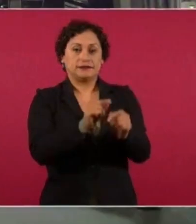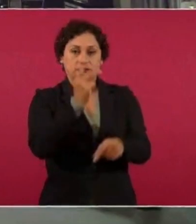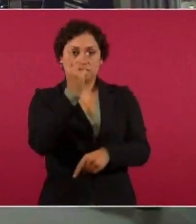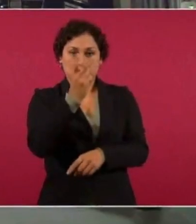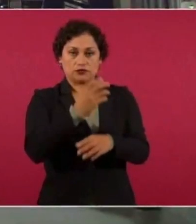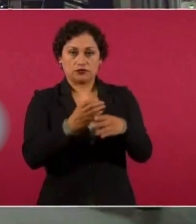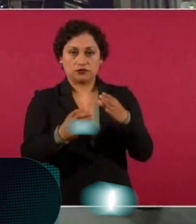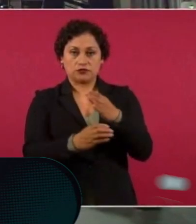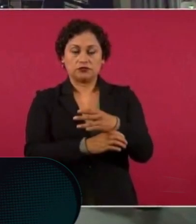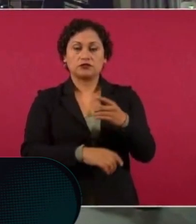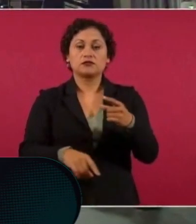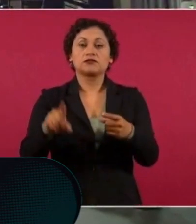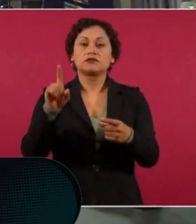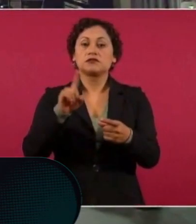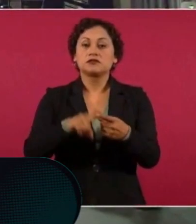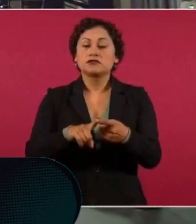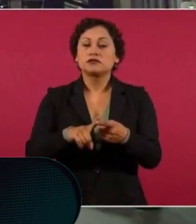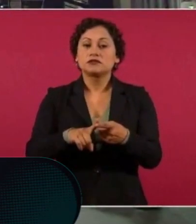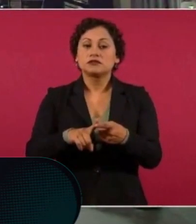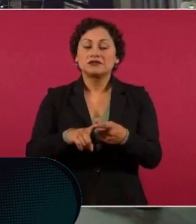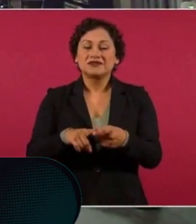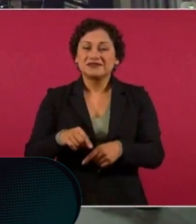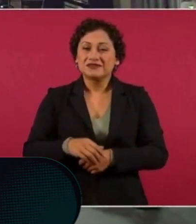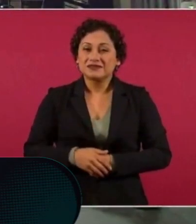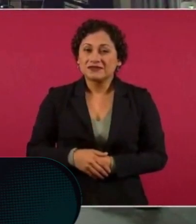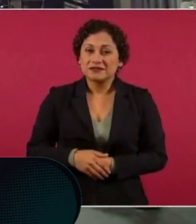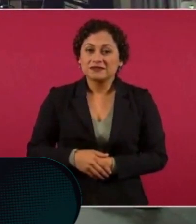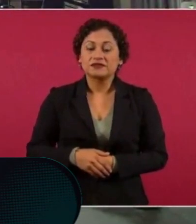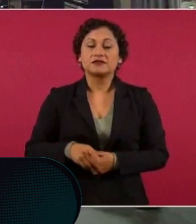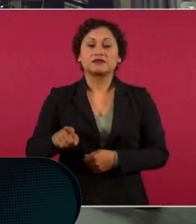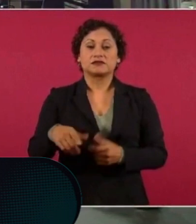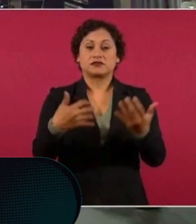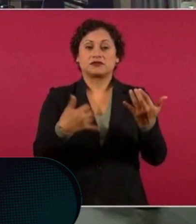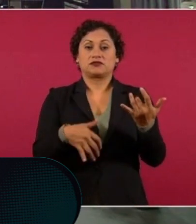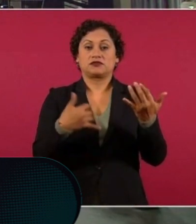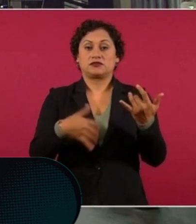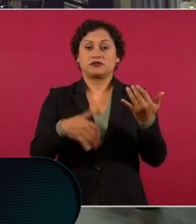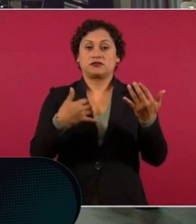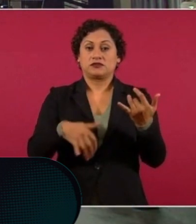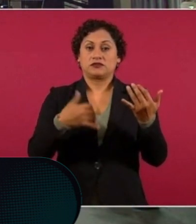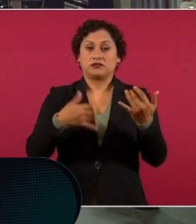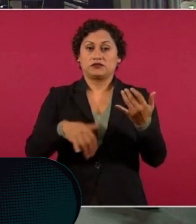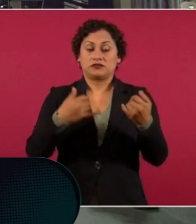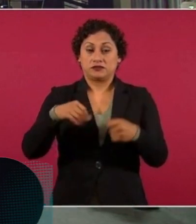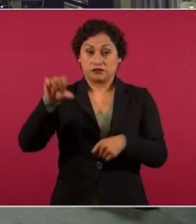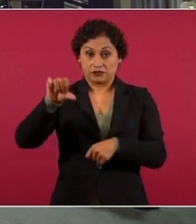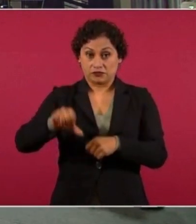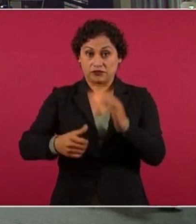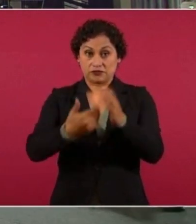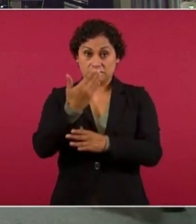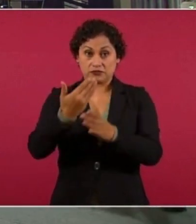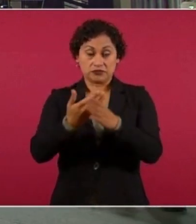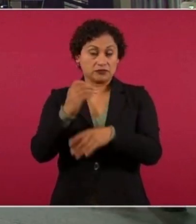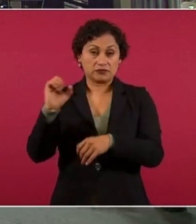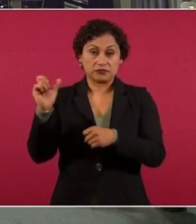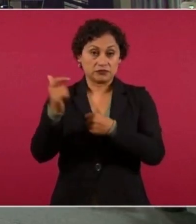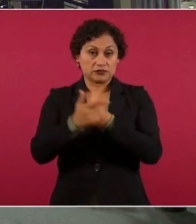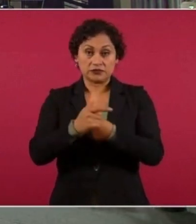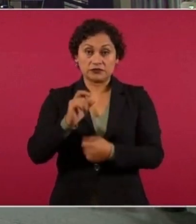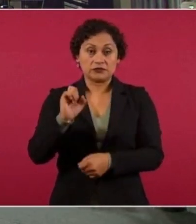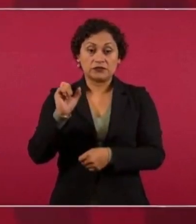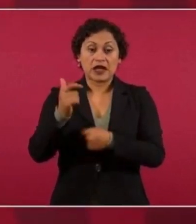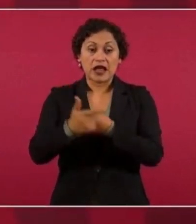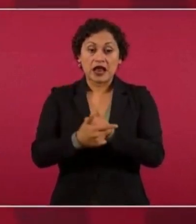Sonaron los mariachis en la mañana, señor presidente, sonaron los mariachis en Palacio en la mañana, había algo especial. Felicidades,